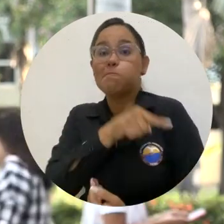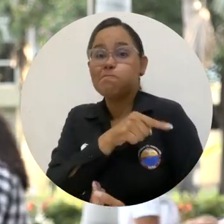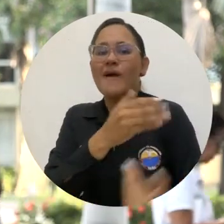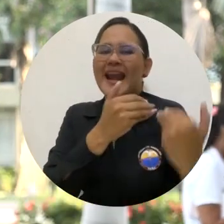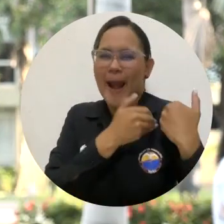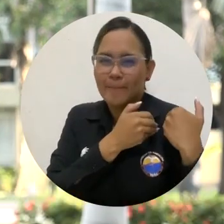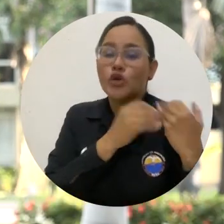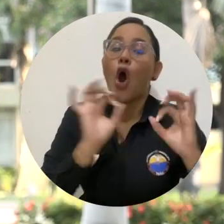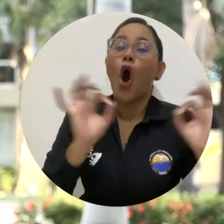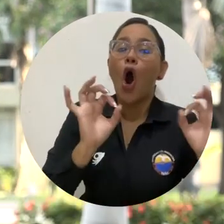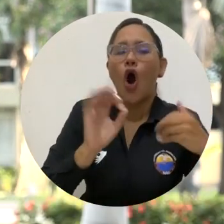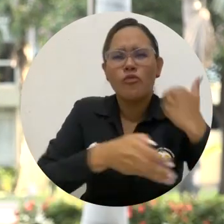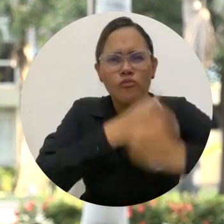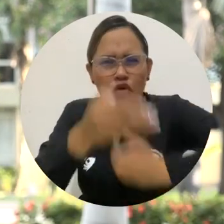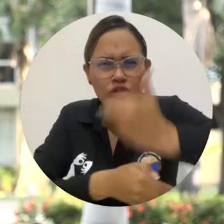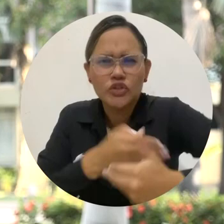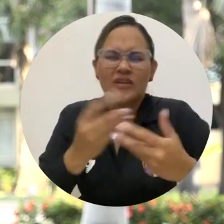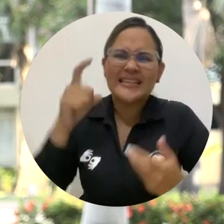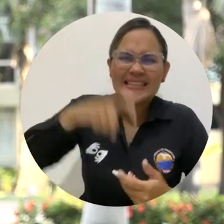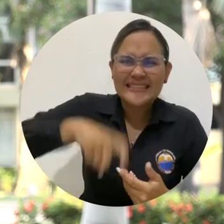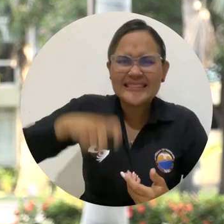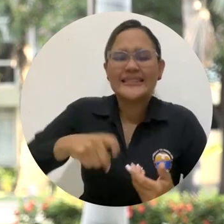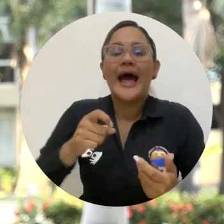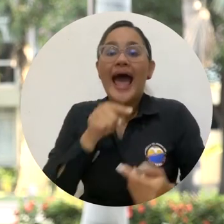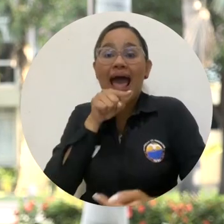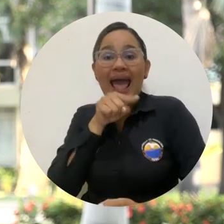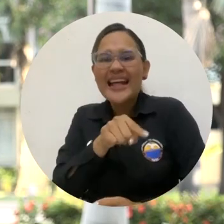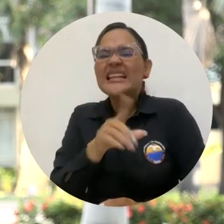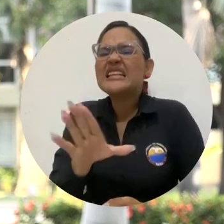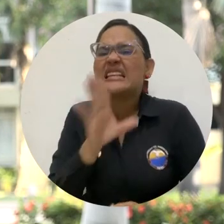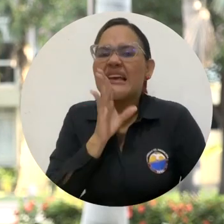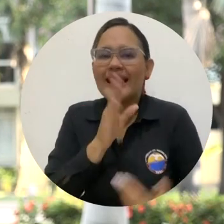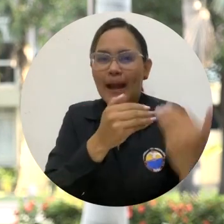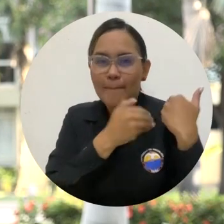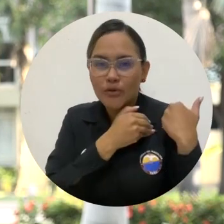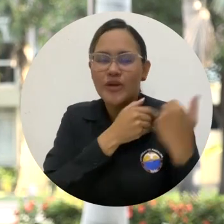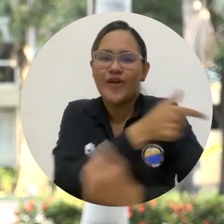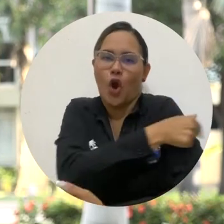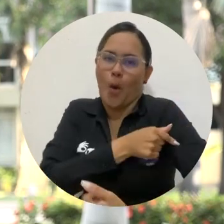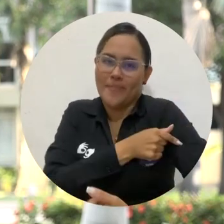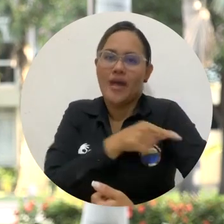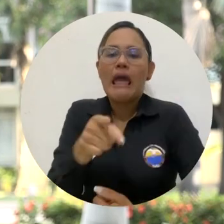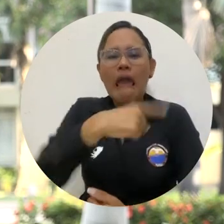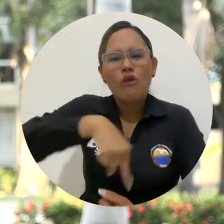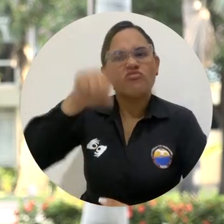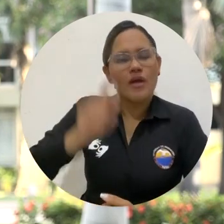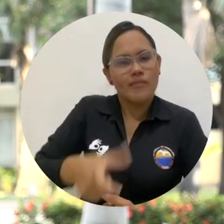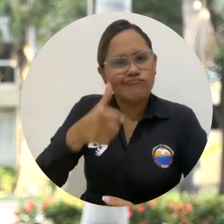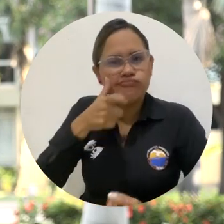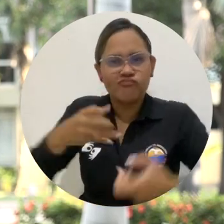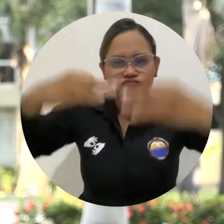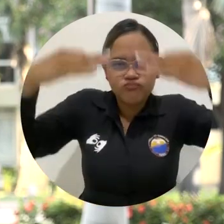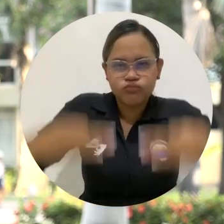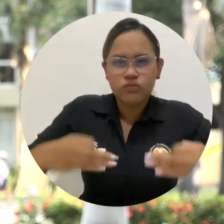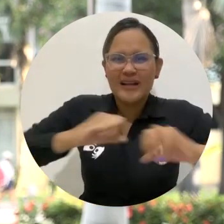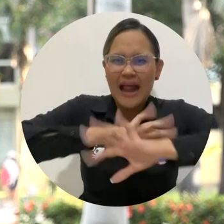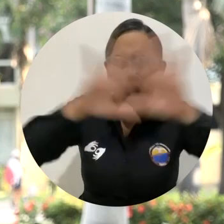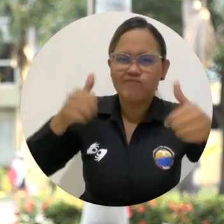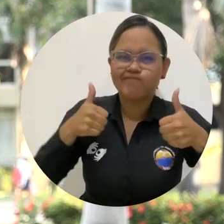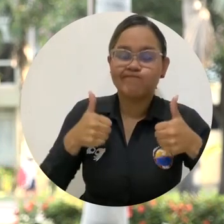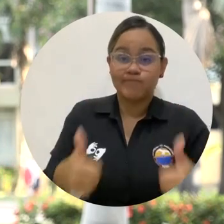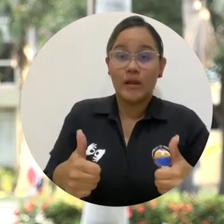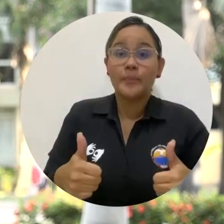de las mismas y los procedimientos, instrumentos y herramientas requeridos para su ejecución efectiva, transparente y